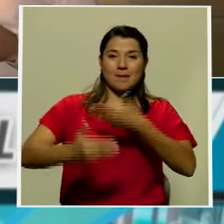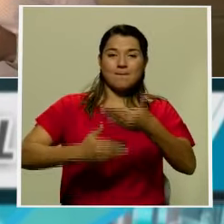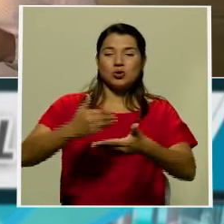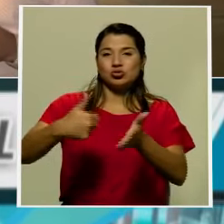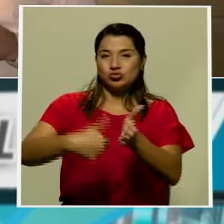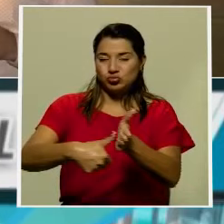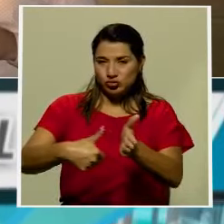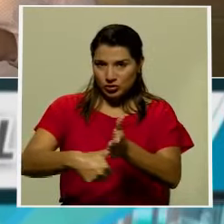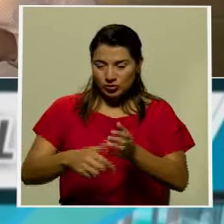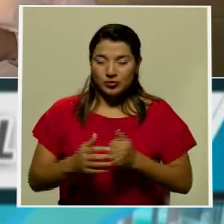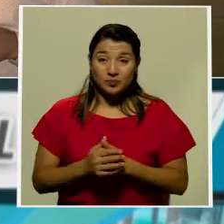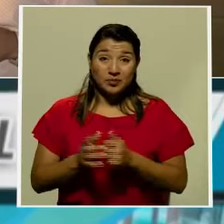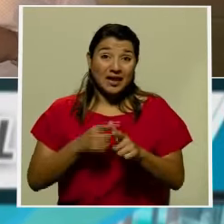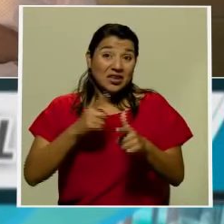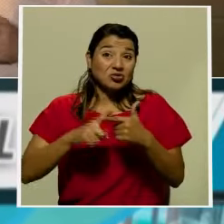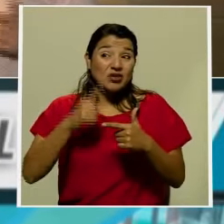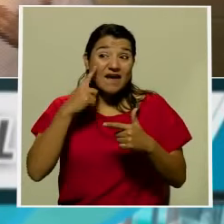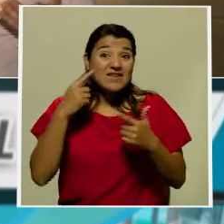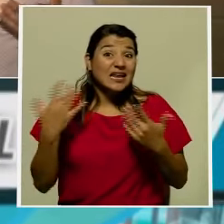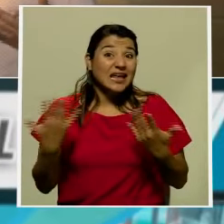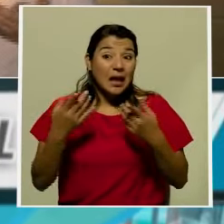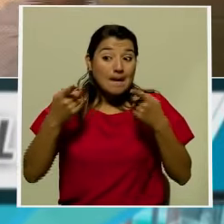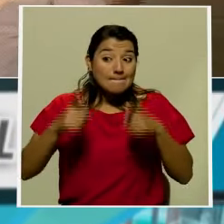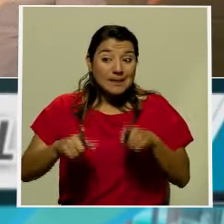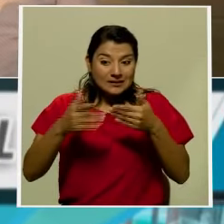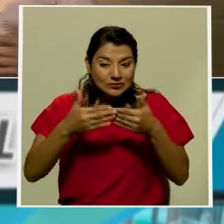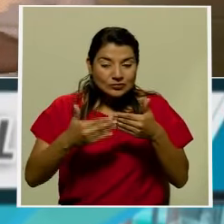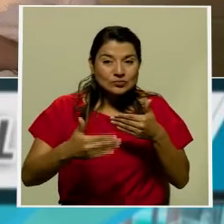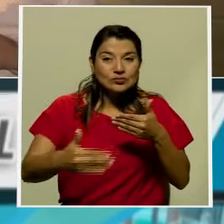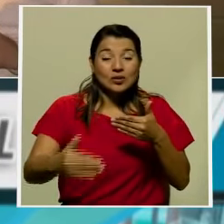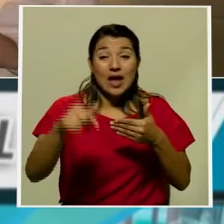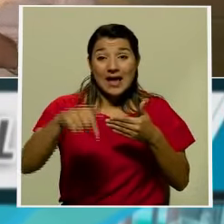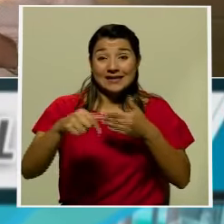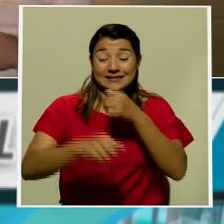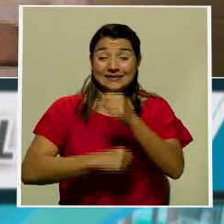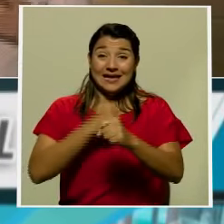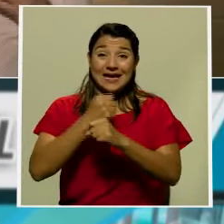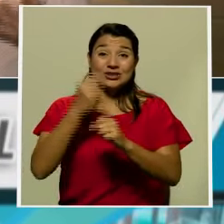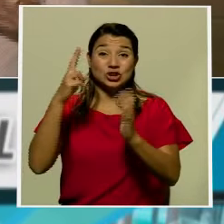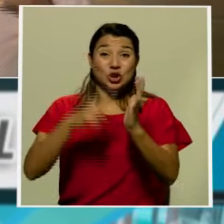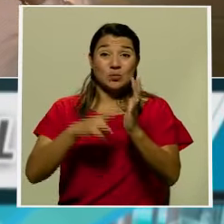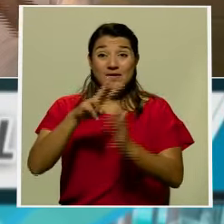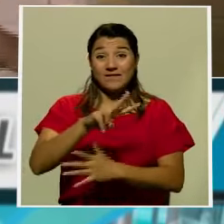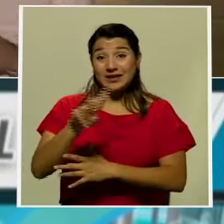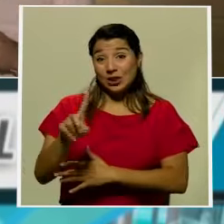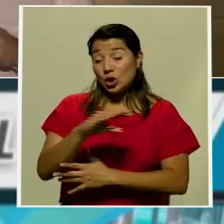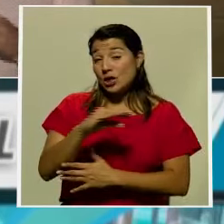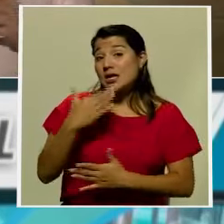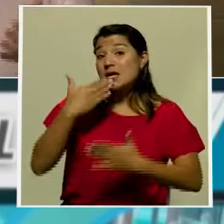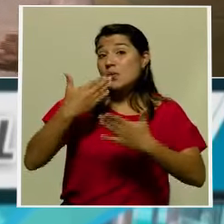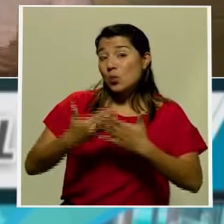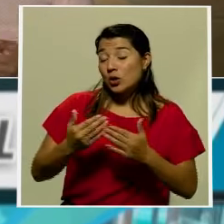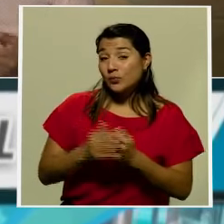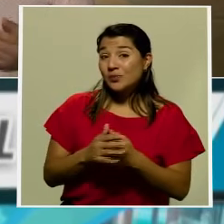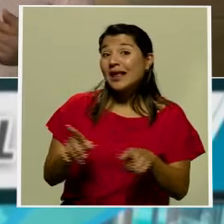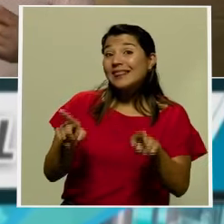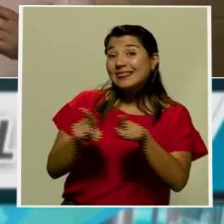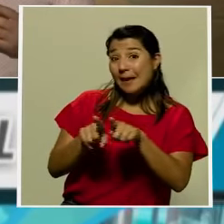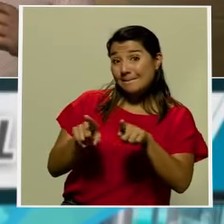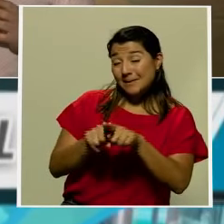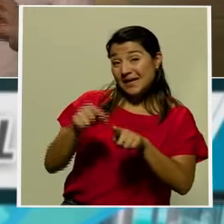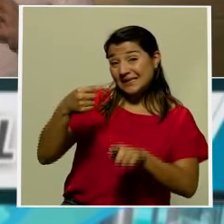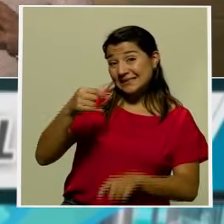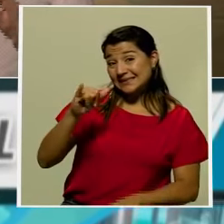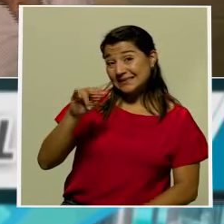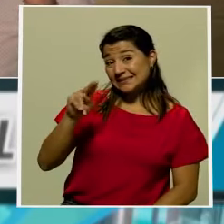conforme pase este 2021 como ustedes también escucharon a los especialistas y bueno también doña Gina nos decía